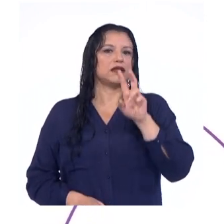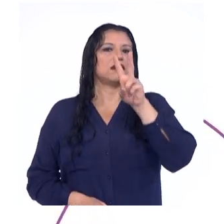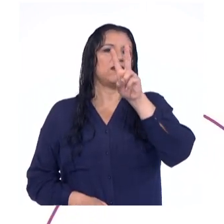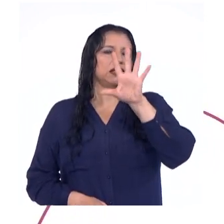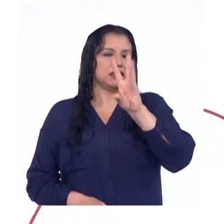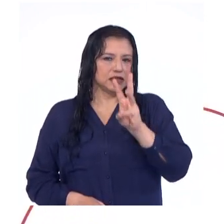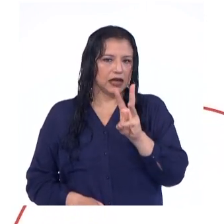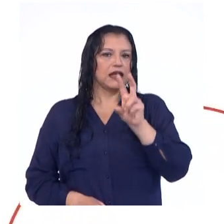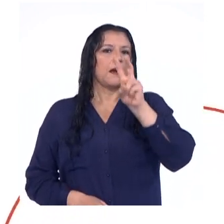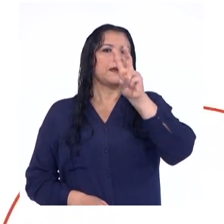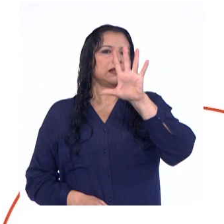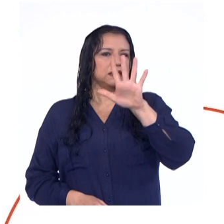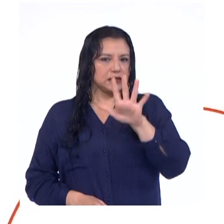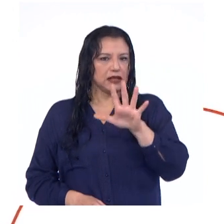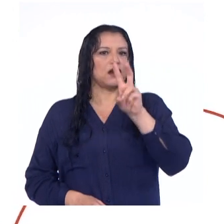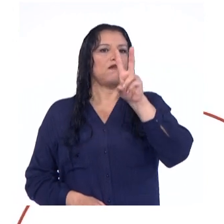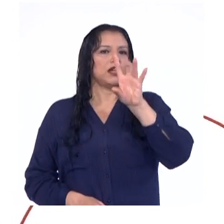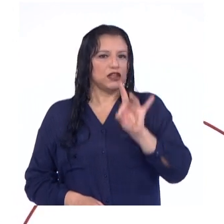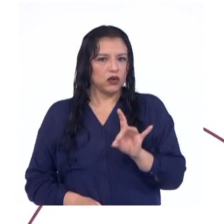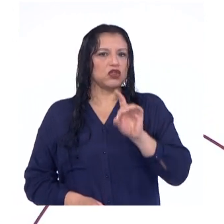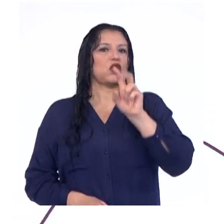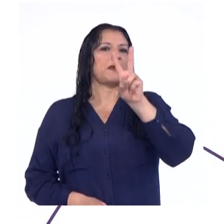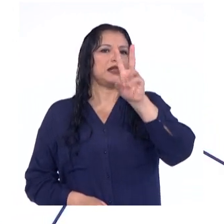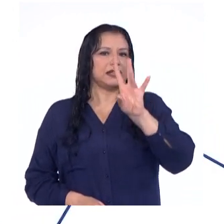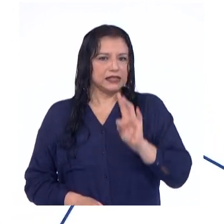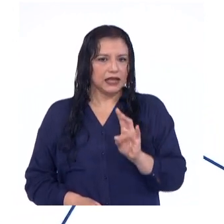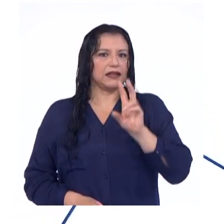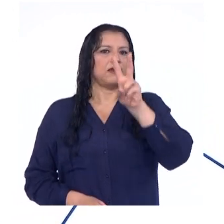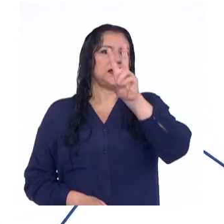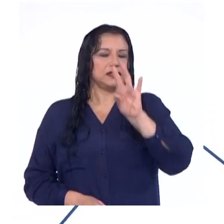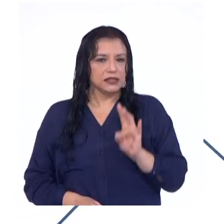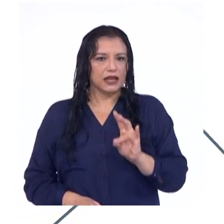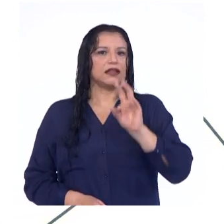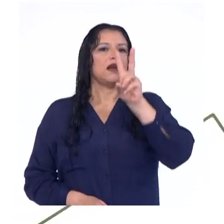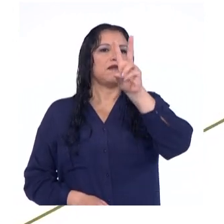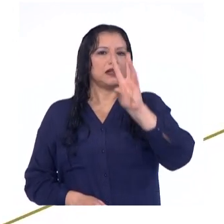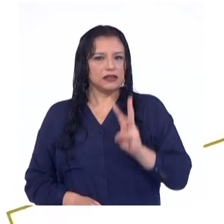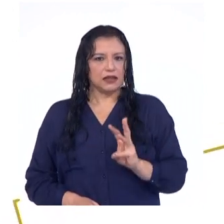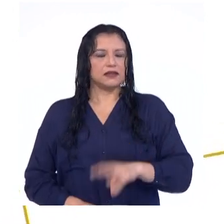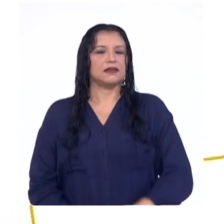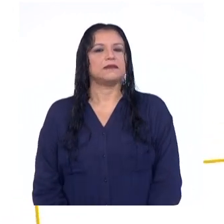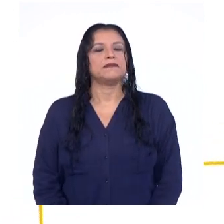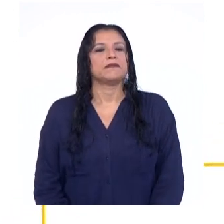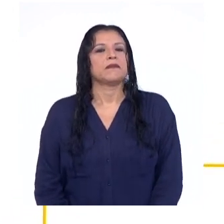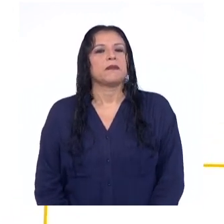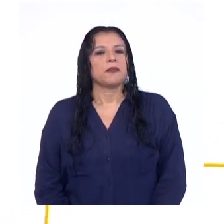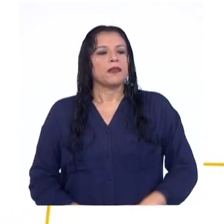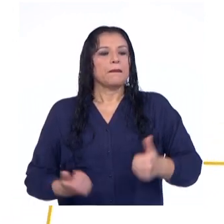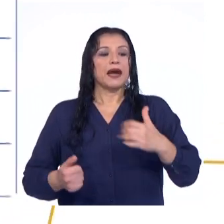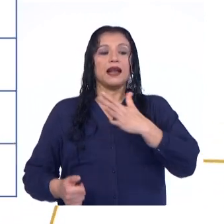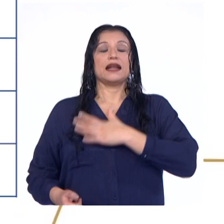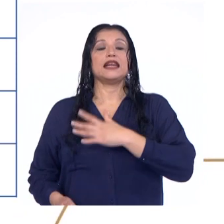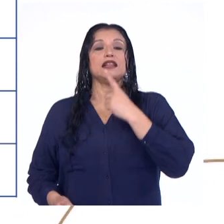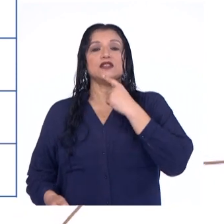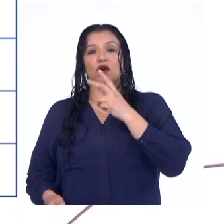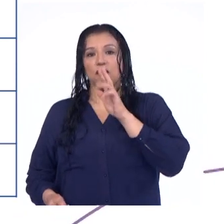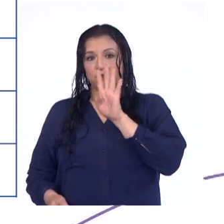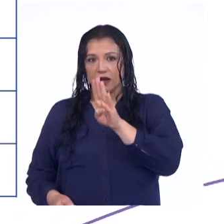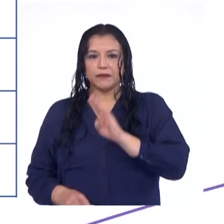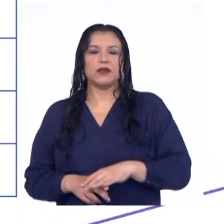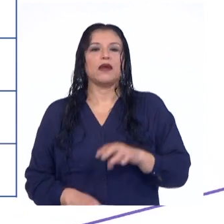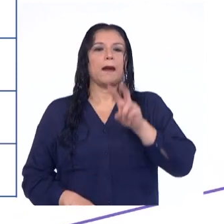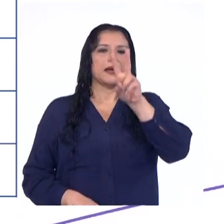26, 25, 28, 27, 27 y 26. Para quinto B, los puntajes son